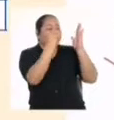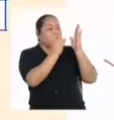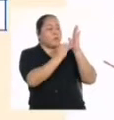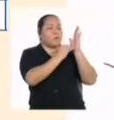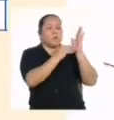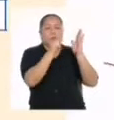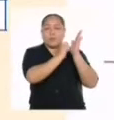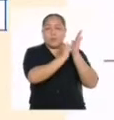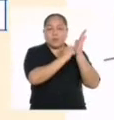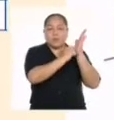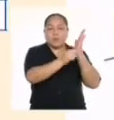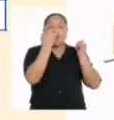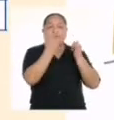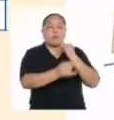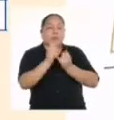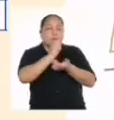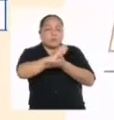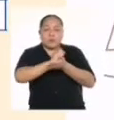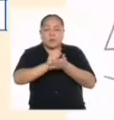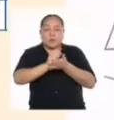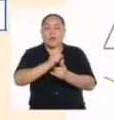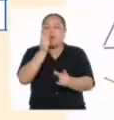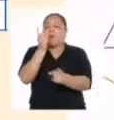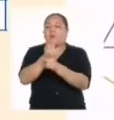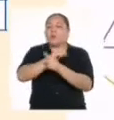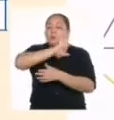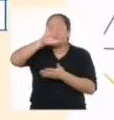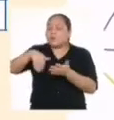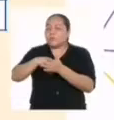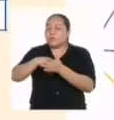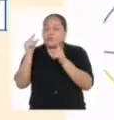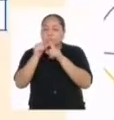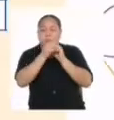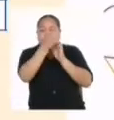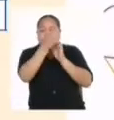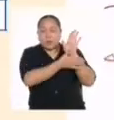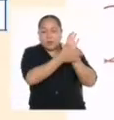escrito correctamente todas las palabras de mi tarjeta?